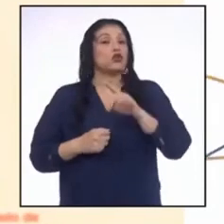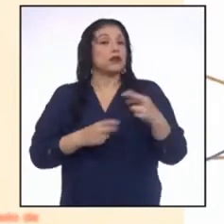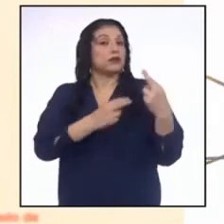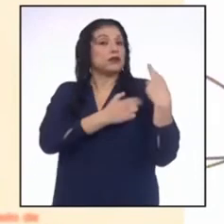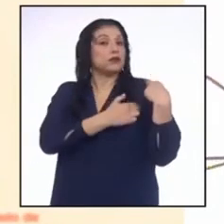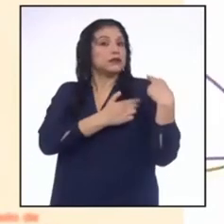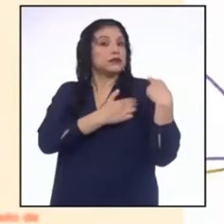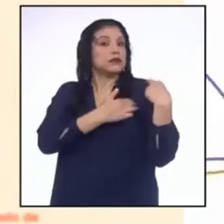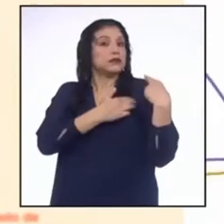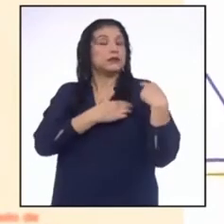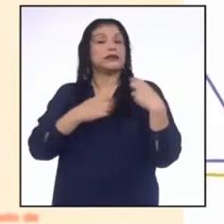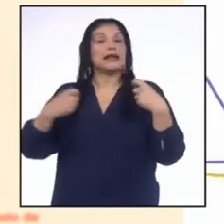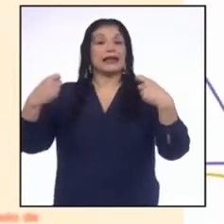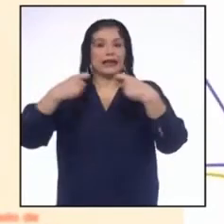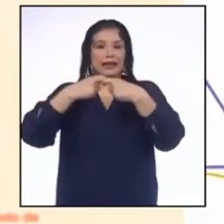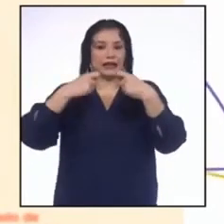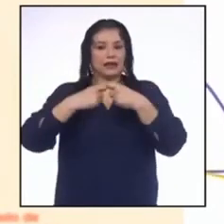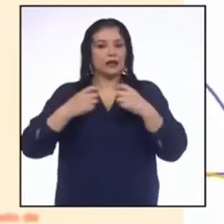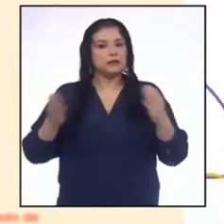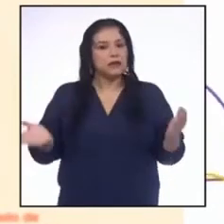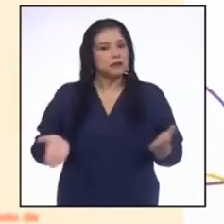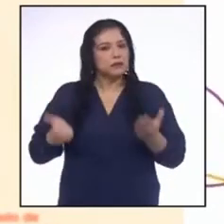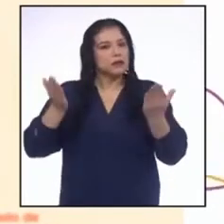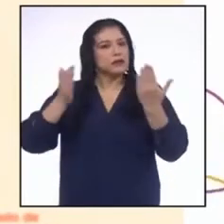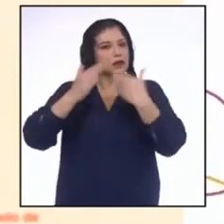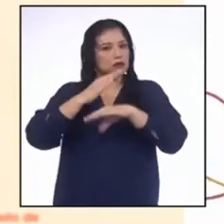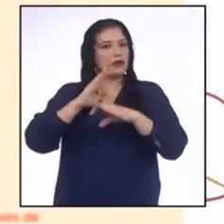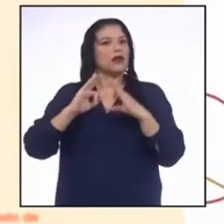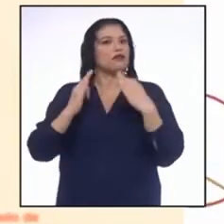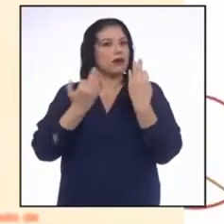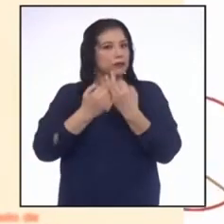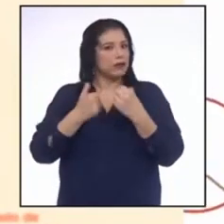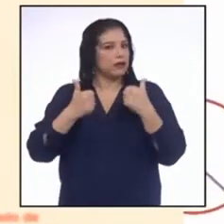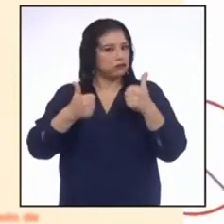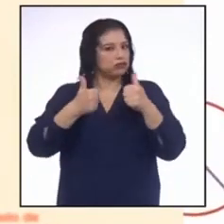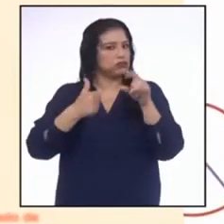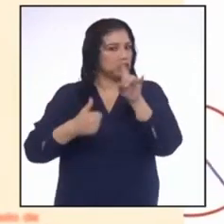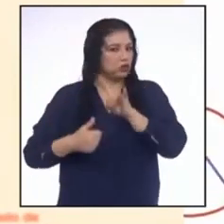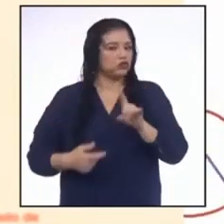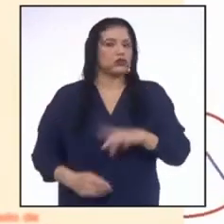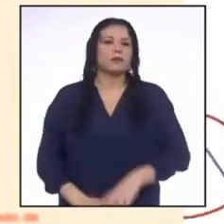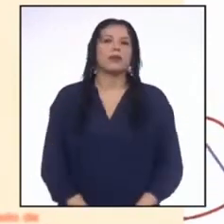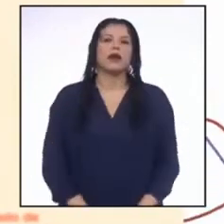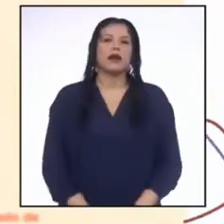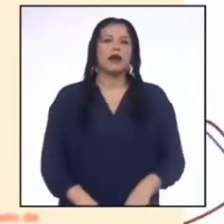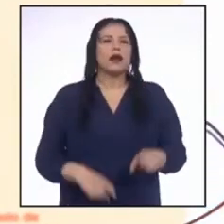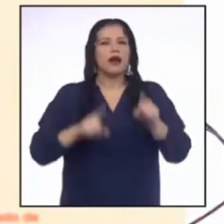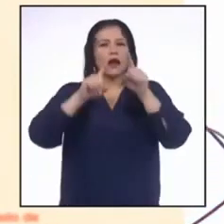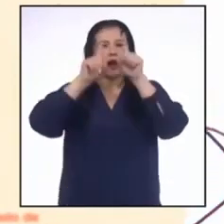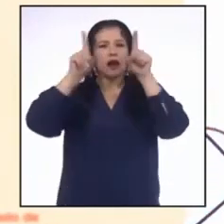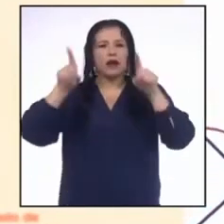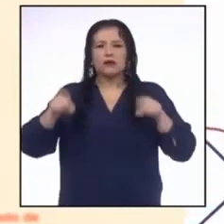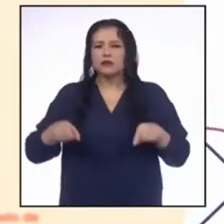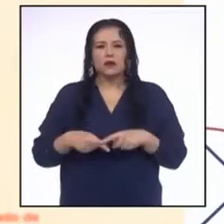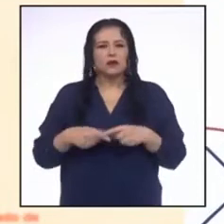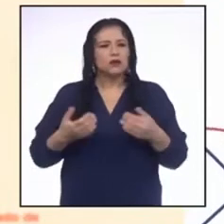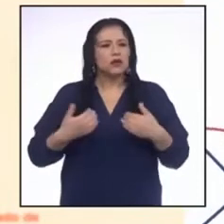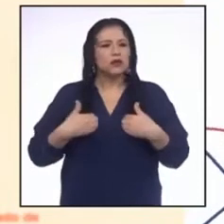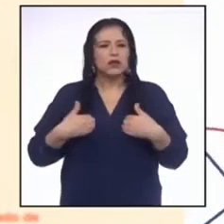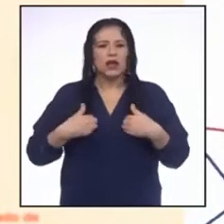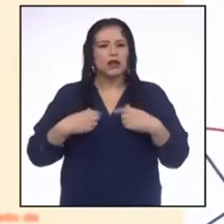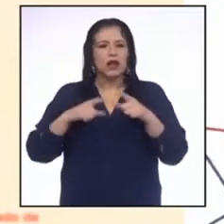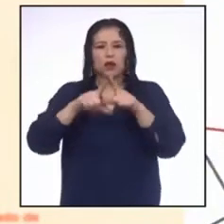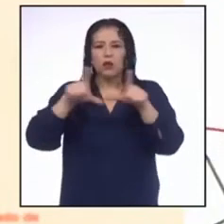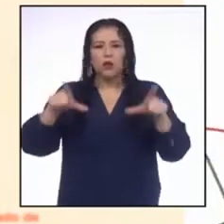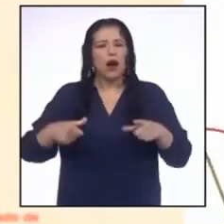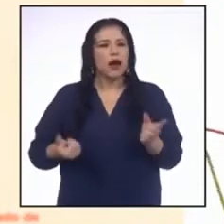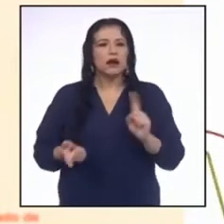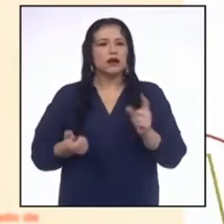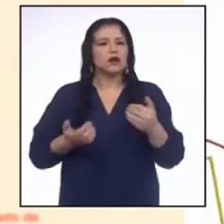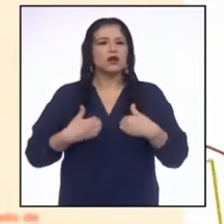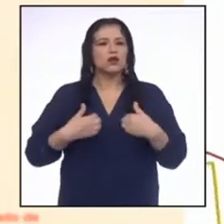impulsar el ahorro de energía en la familia, supongo. Profesora, este afiche no tiene fecha ni lugar, solo información sobre cómo ahorrar